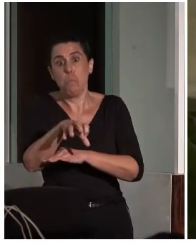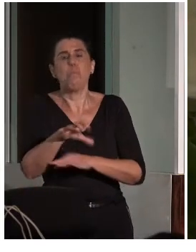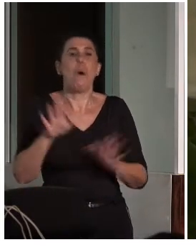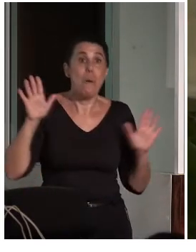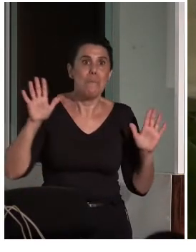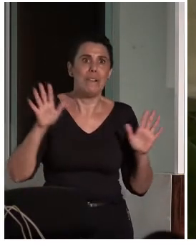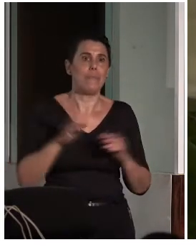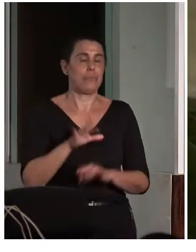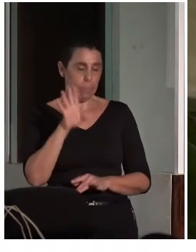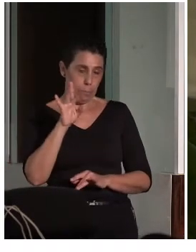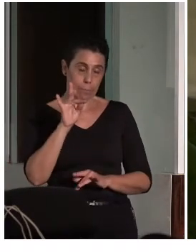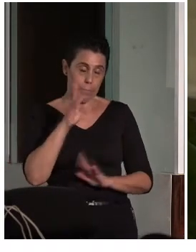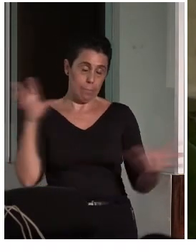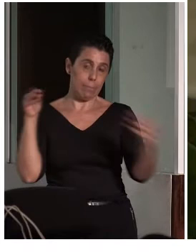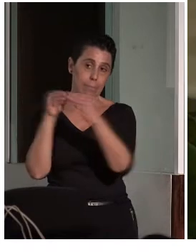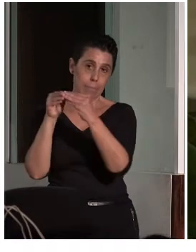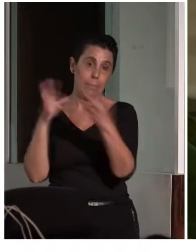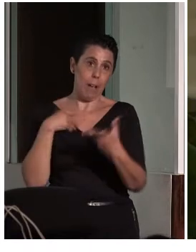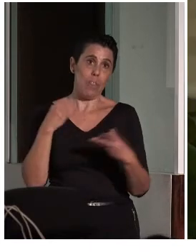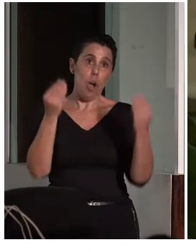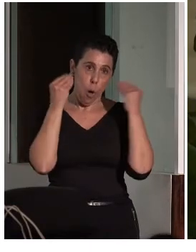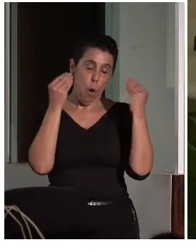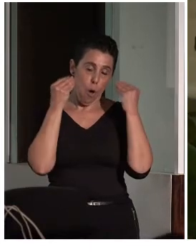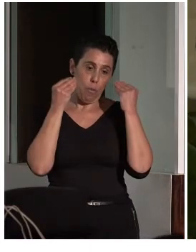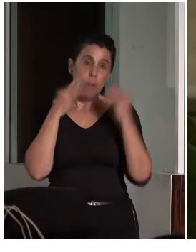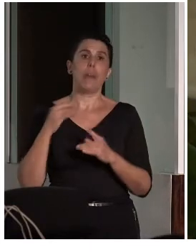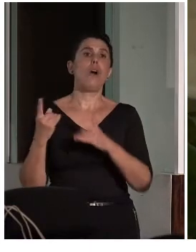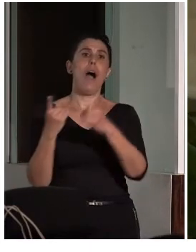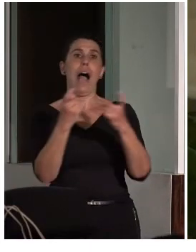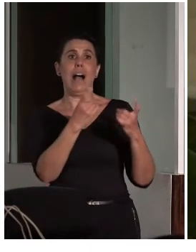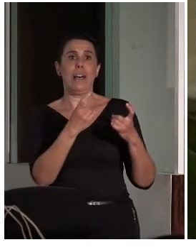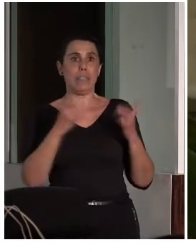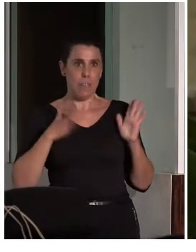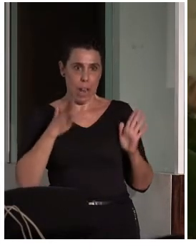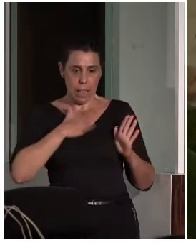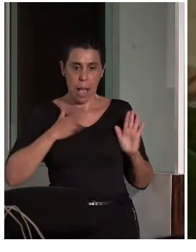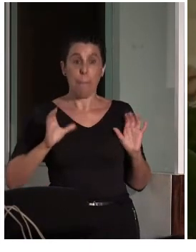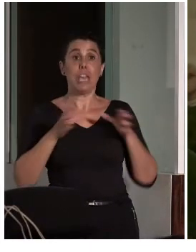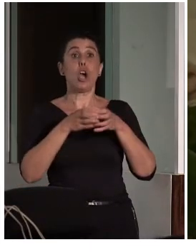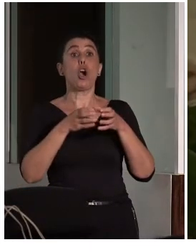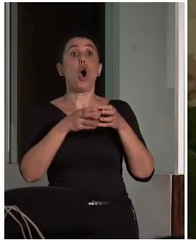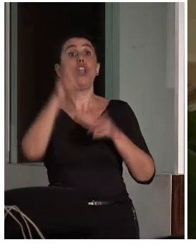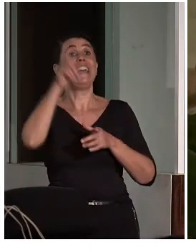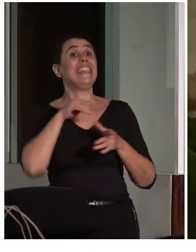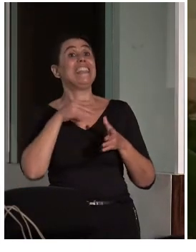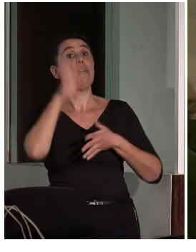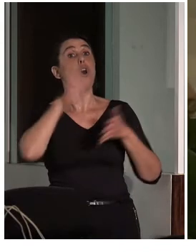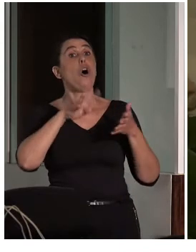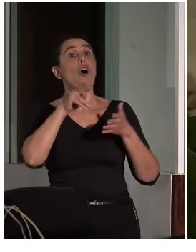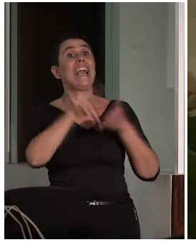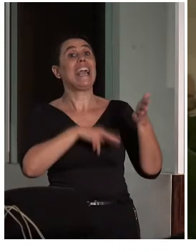necesaria. Yo estoy encantado de estar aquí. Es cierto, en general, para los arquitectos, y yo mi colectivo en el ámbito de Galicia lo conozco bien,